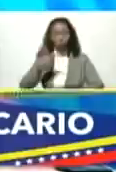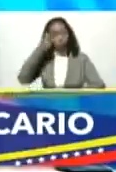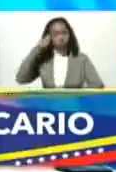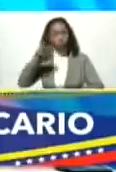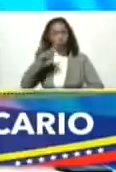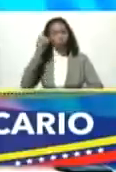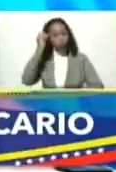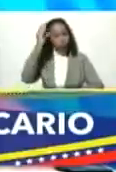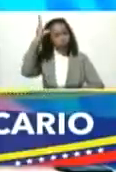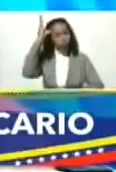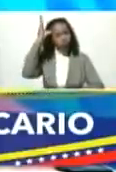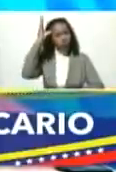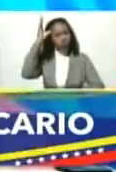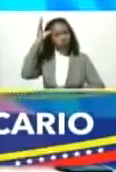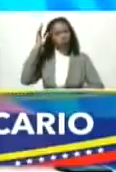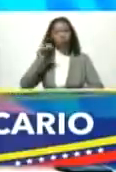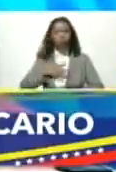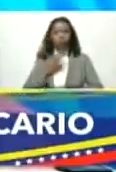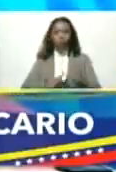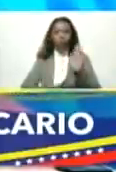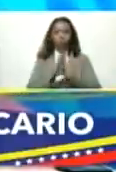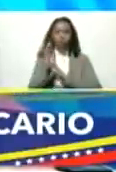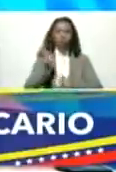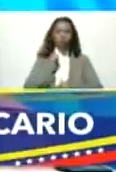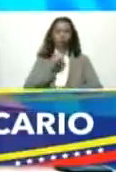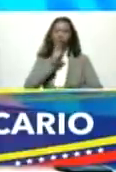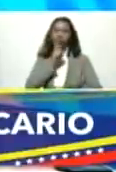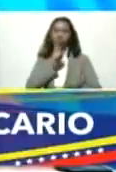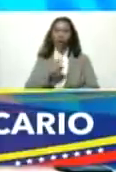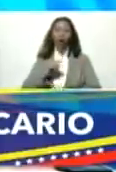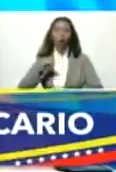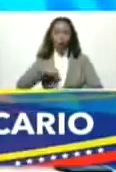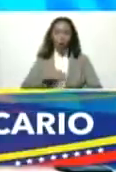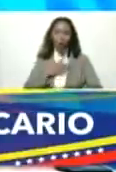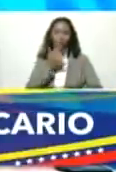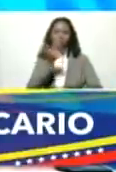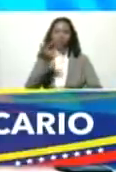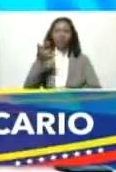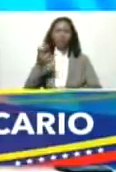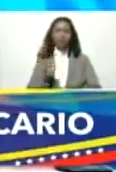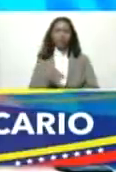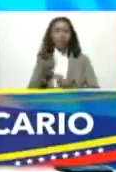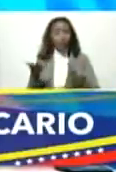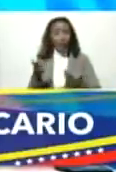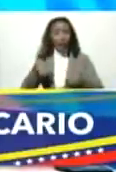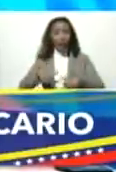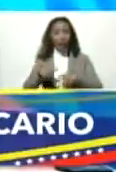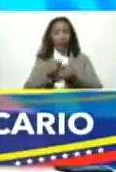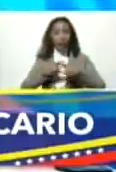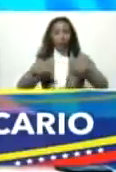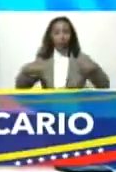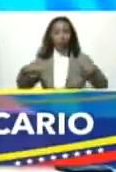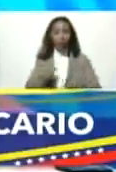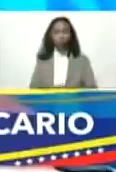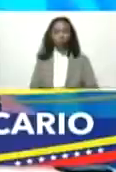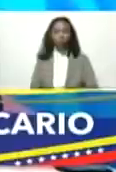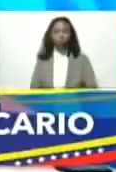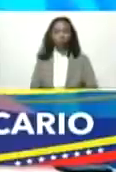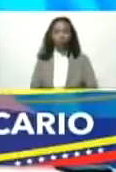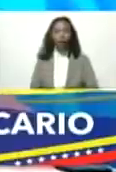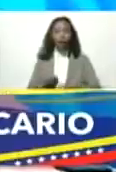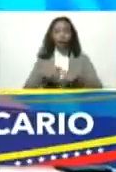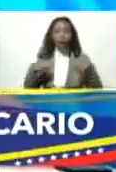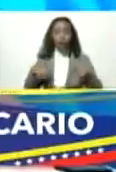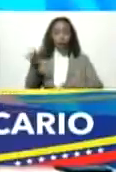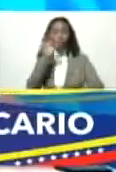de superar cualquier adversidad hoy podemos decir que este crecimiento es un crecimiento